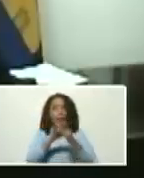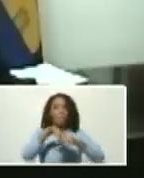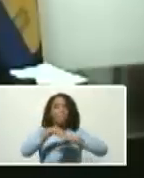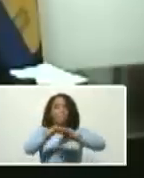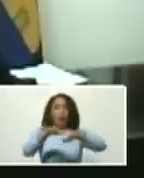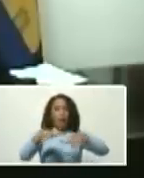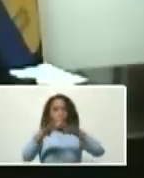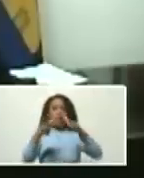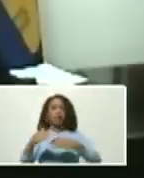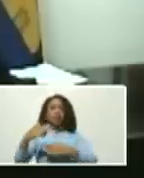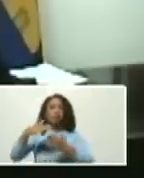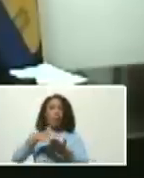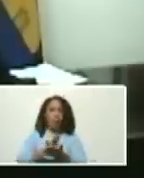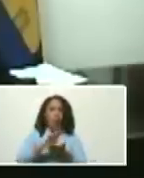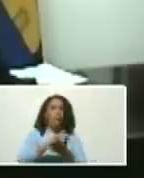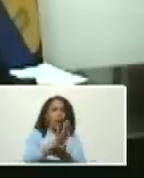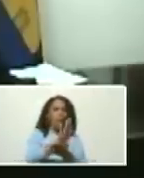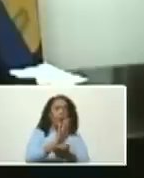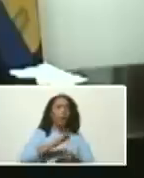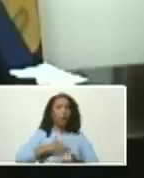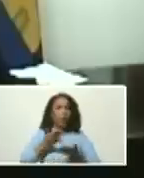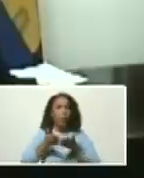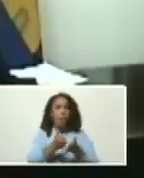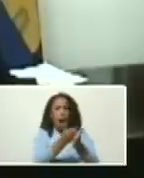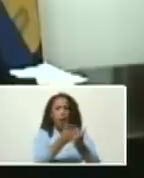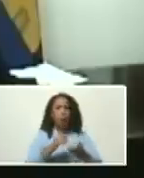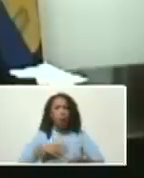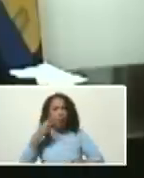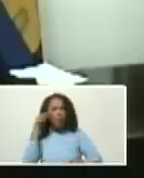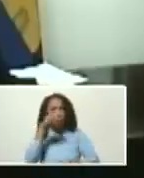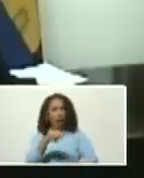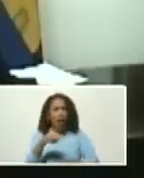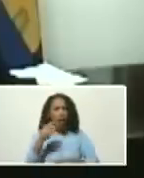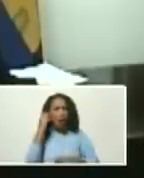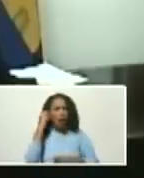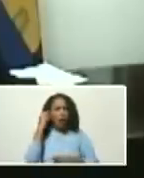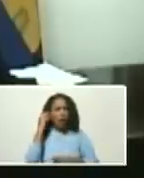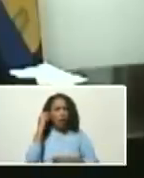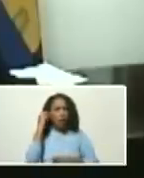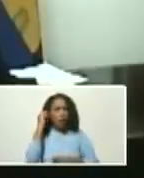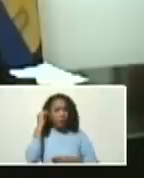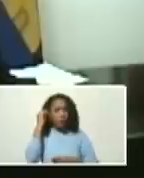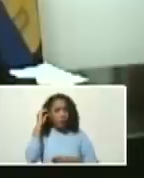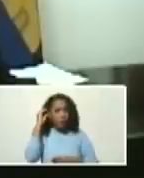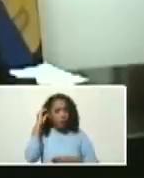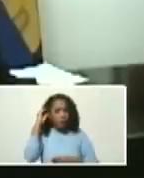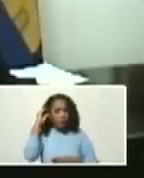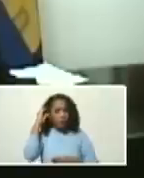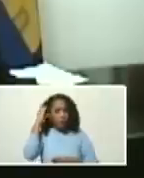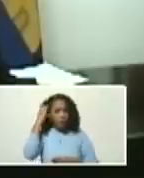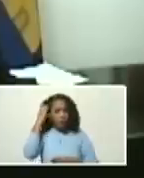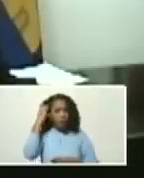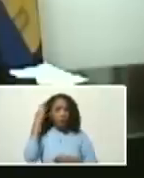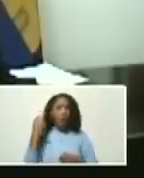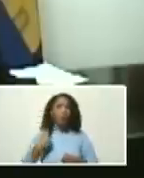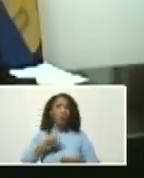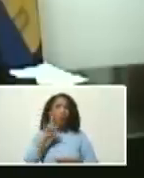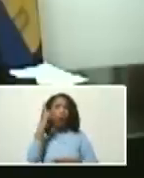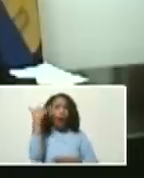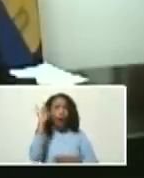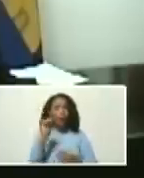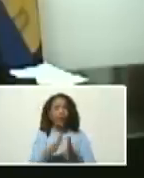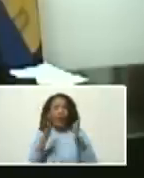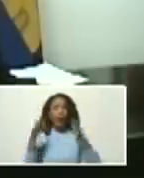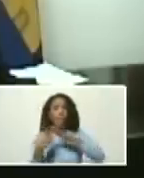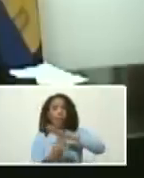y una cantidad de terrenos que ya los tenemos documentados los tenemos formateados y los tenemos en una gran base de datos